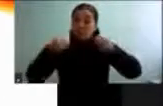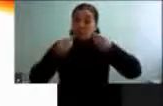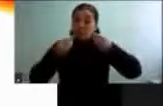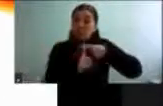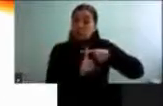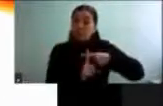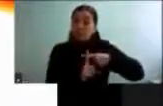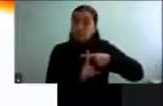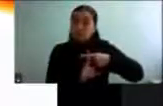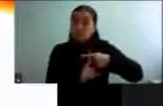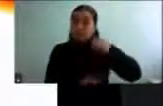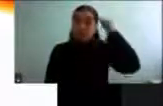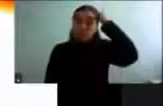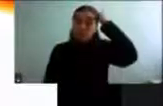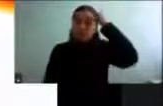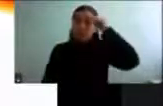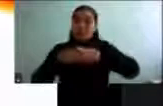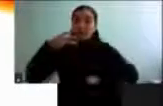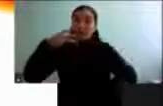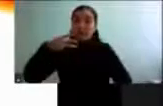Perdón. Tres.